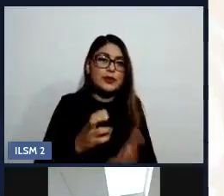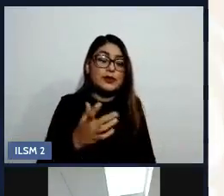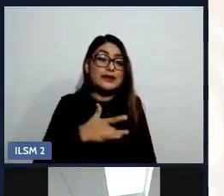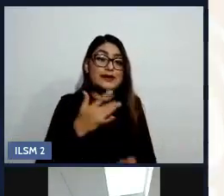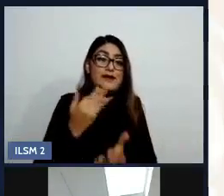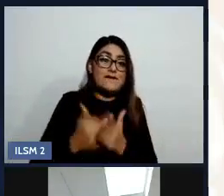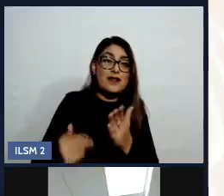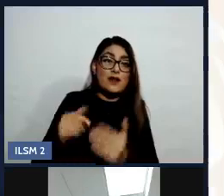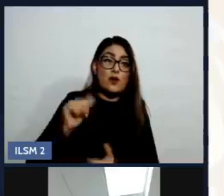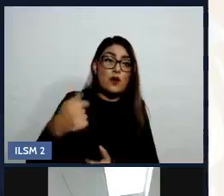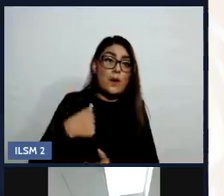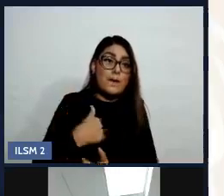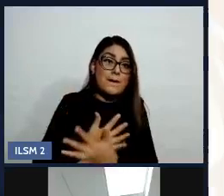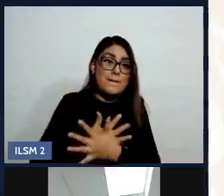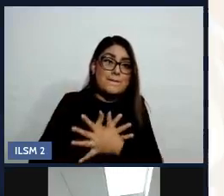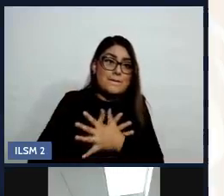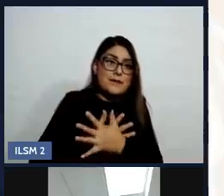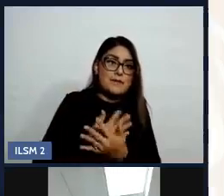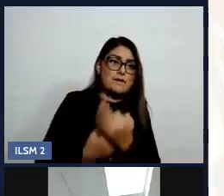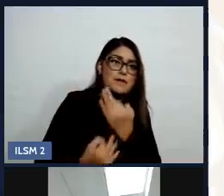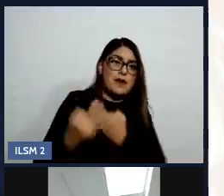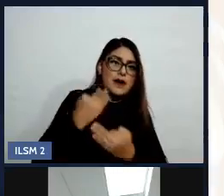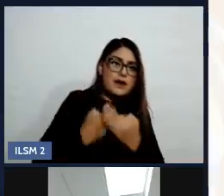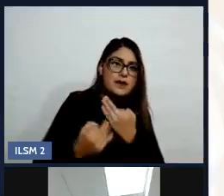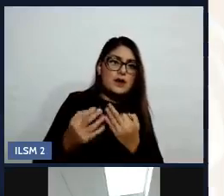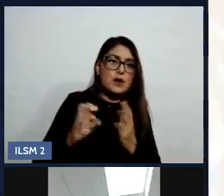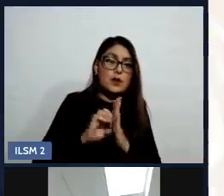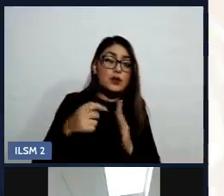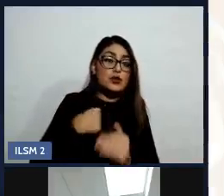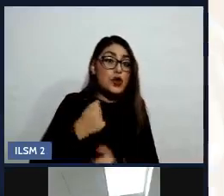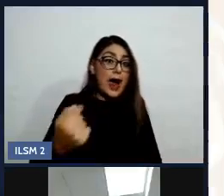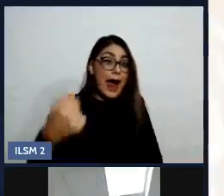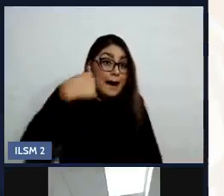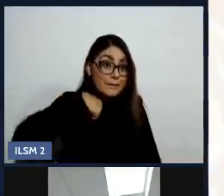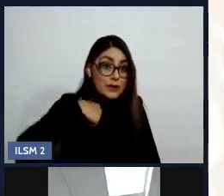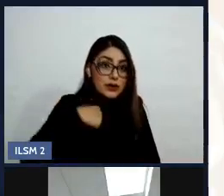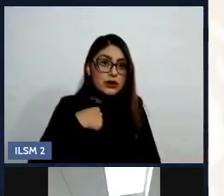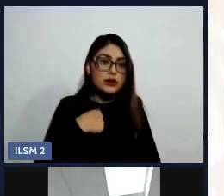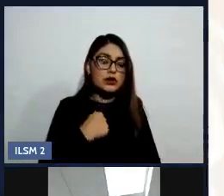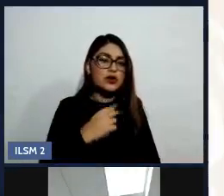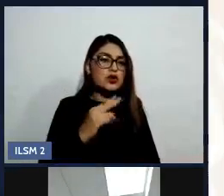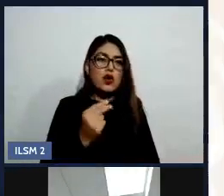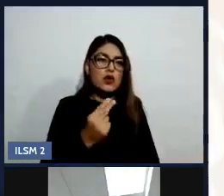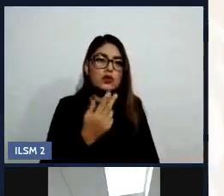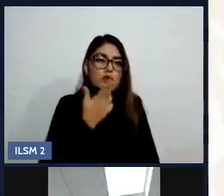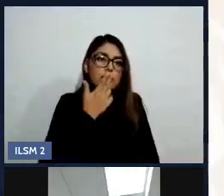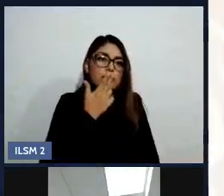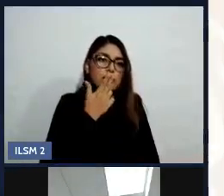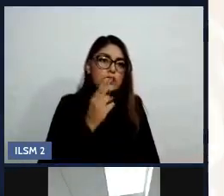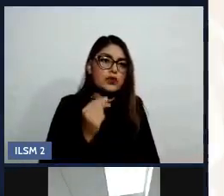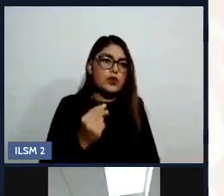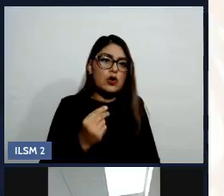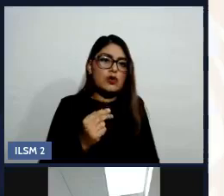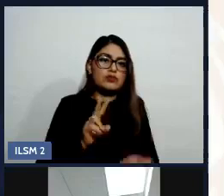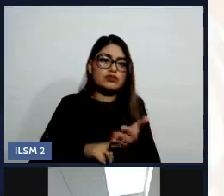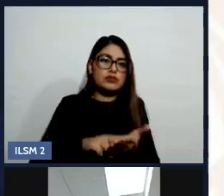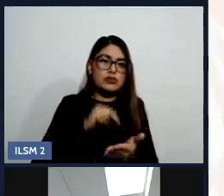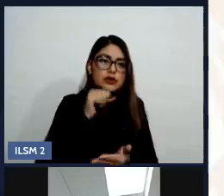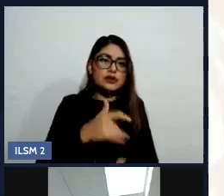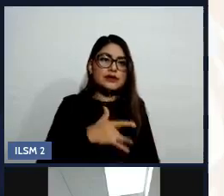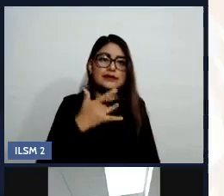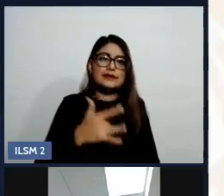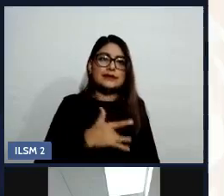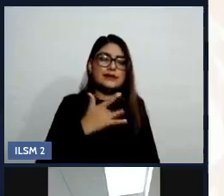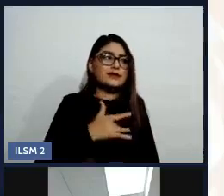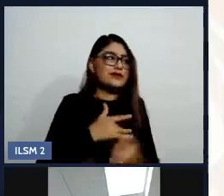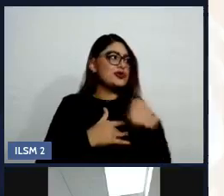una autoestima o no me amo en realidad, pienso que ese amor me lo tiene que dar alguien más. Y allá voy a